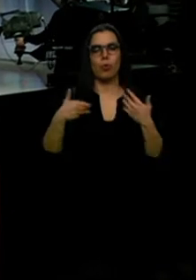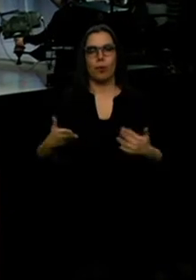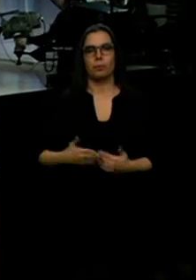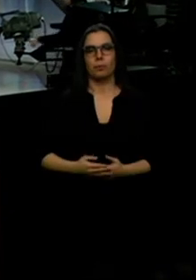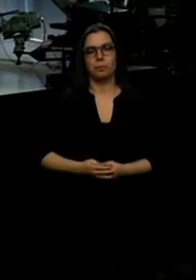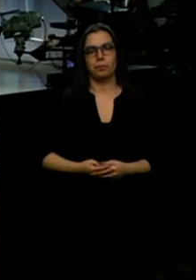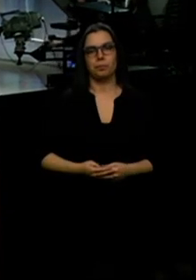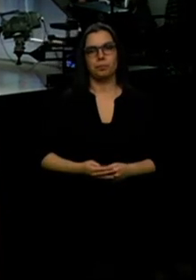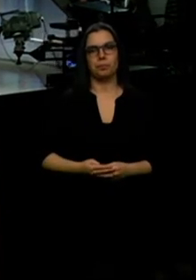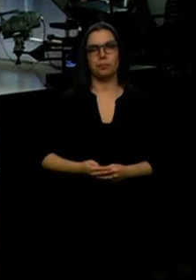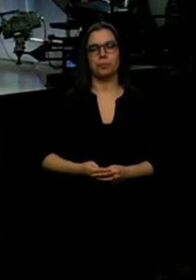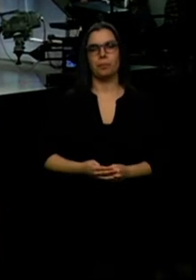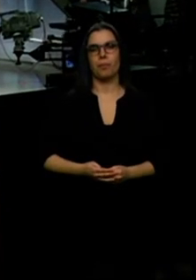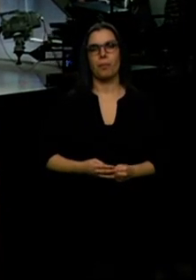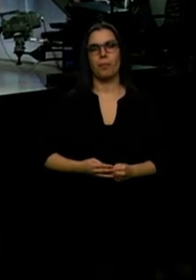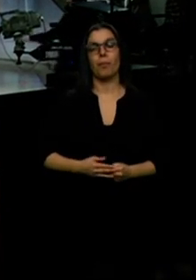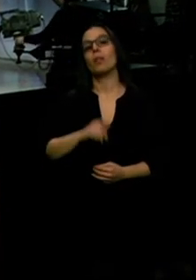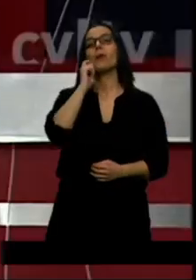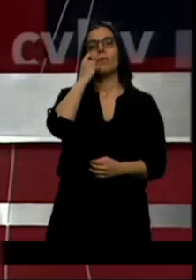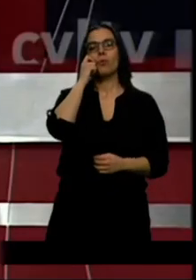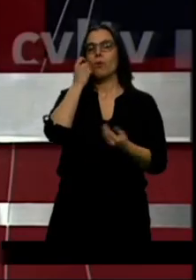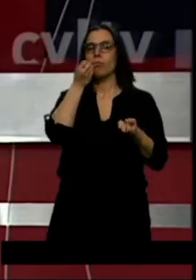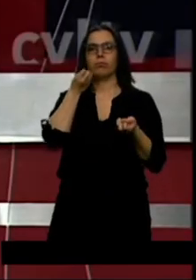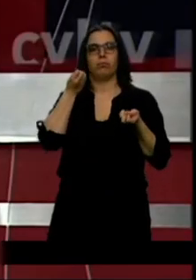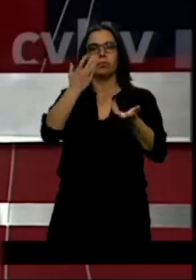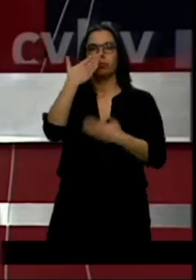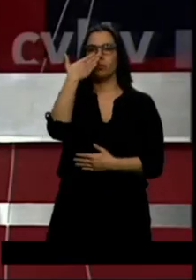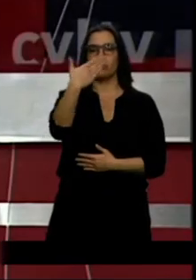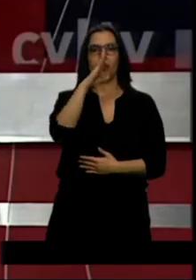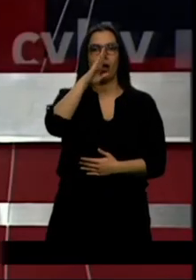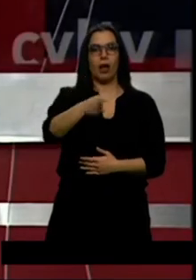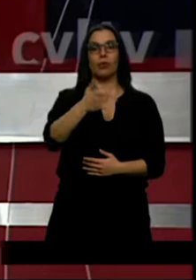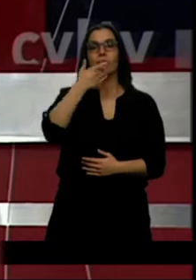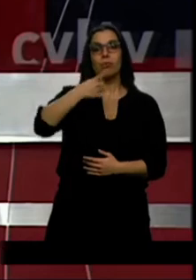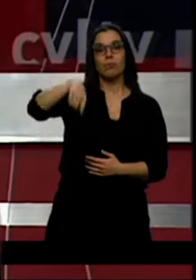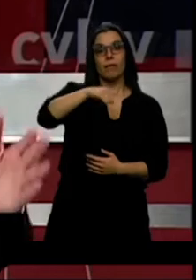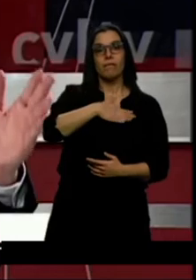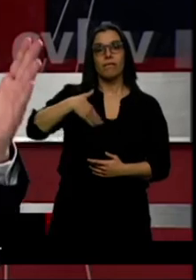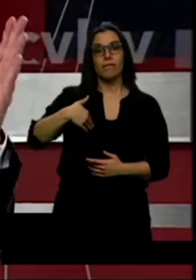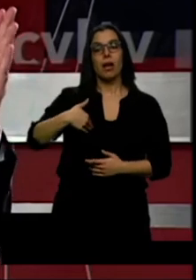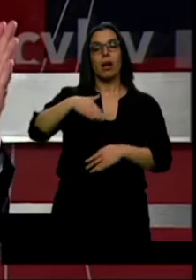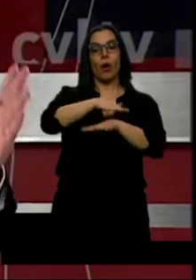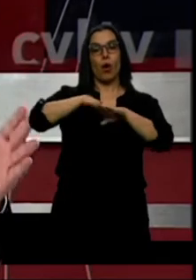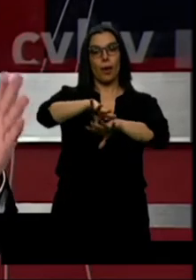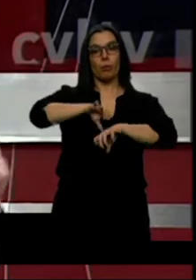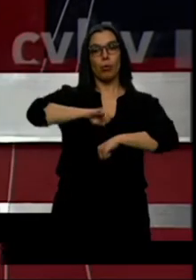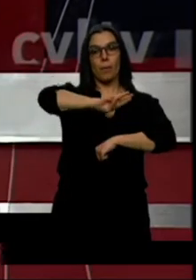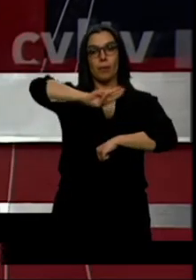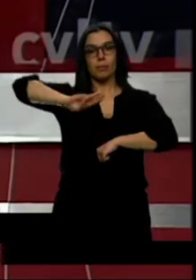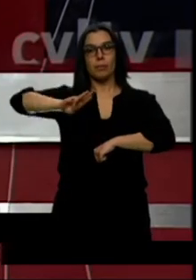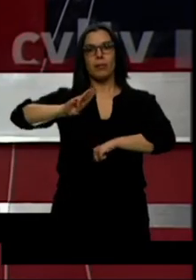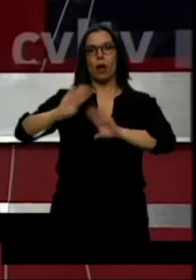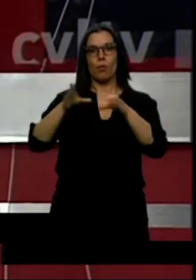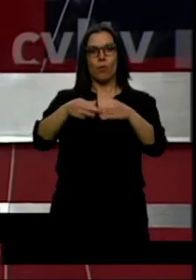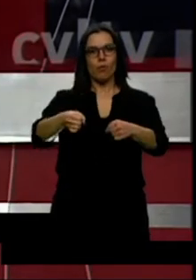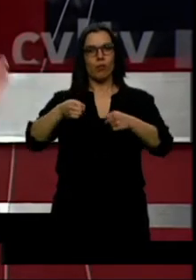El mensaje de Fernández Mañueco es muy directo. Si quieren que gobierne el Partido Popular, la gran fuerza del centro y de la derecha de